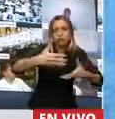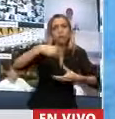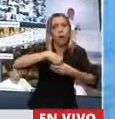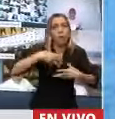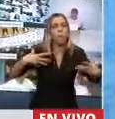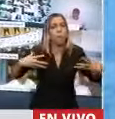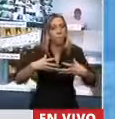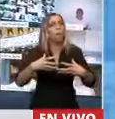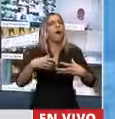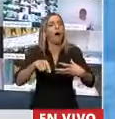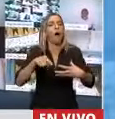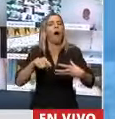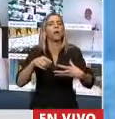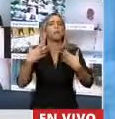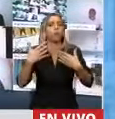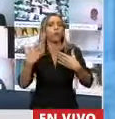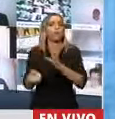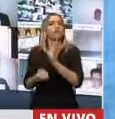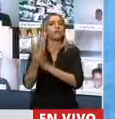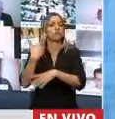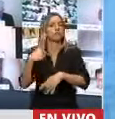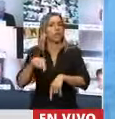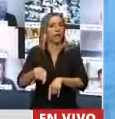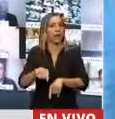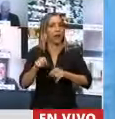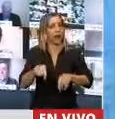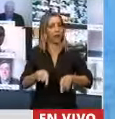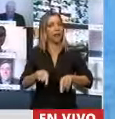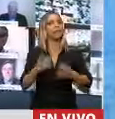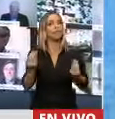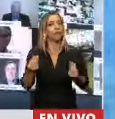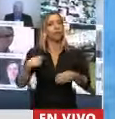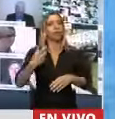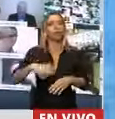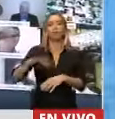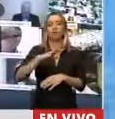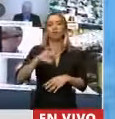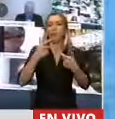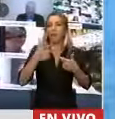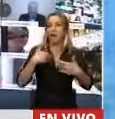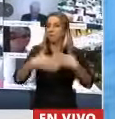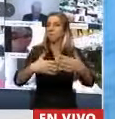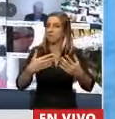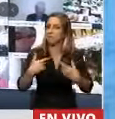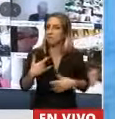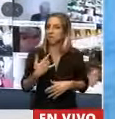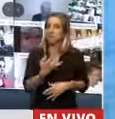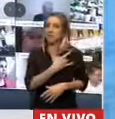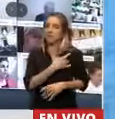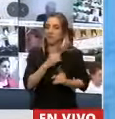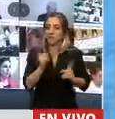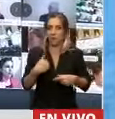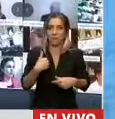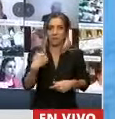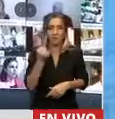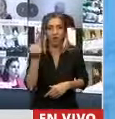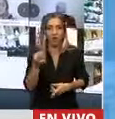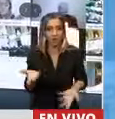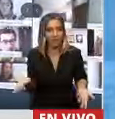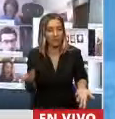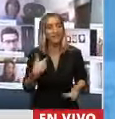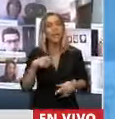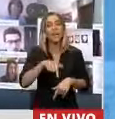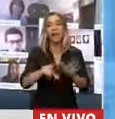y sustento a la creación de este emprendimiento social y académico y de formación. Aquí en esta ley tenemos, en el